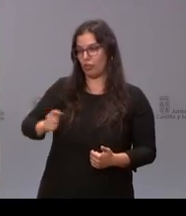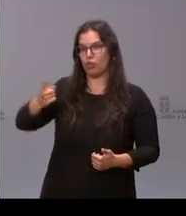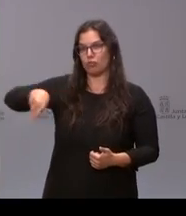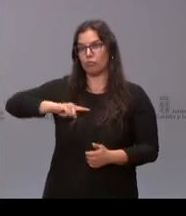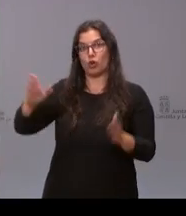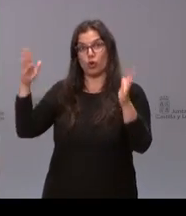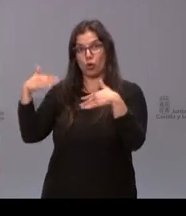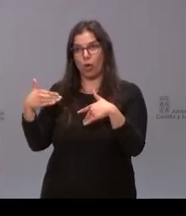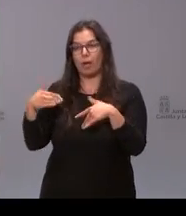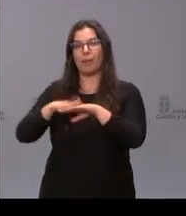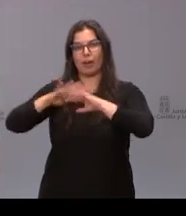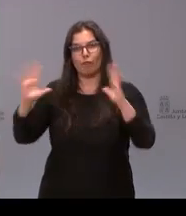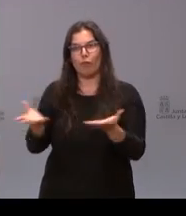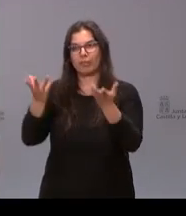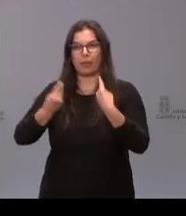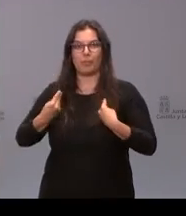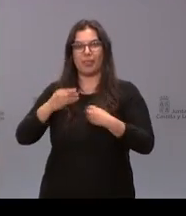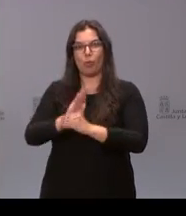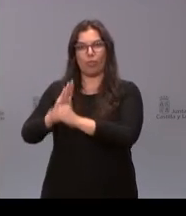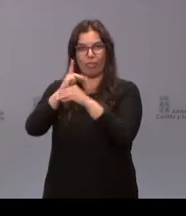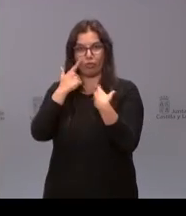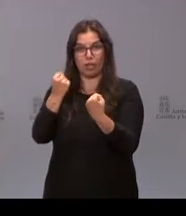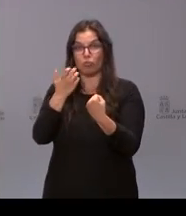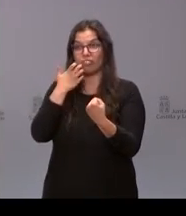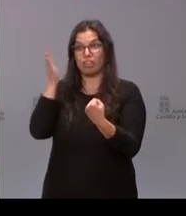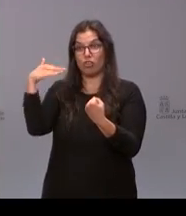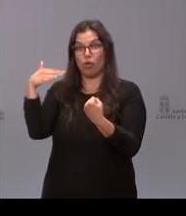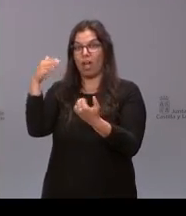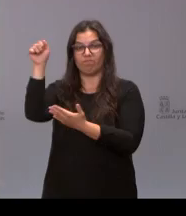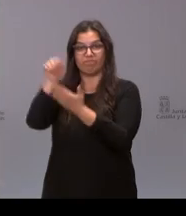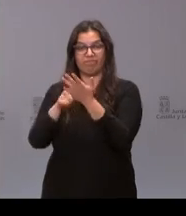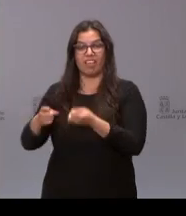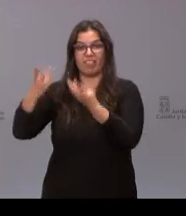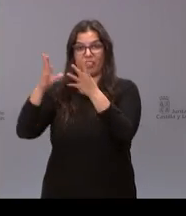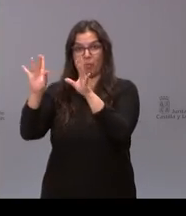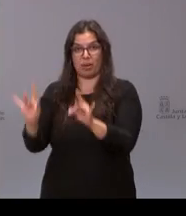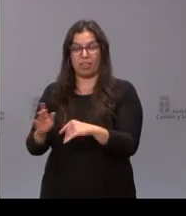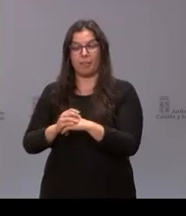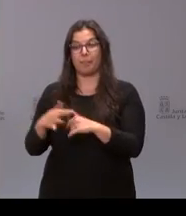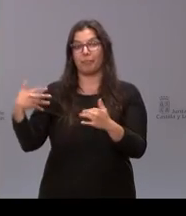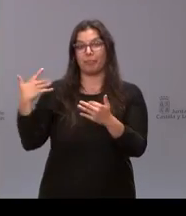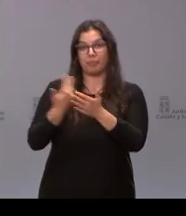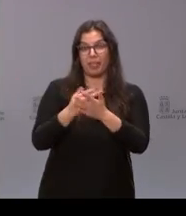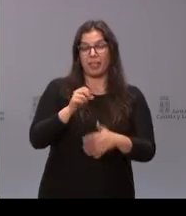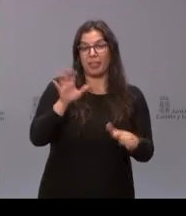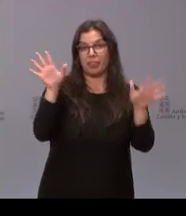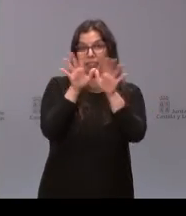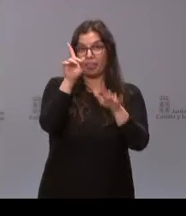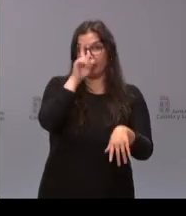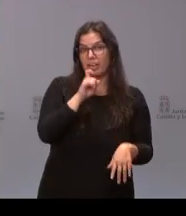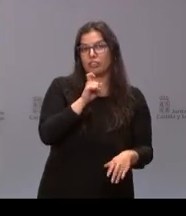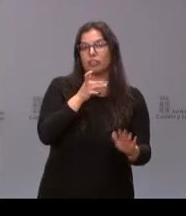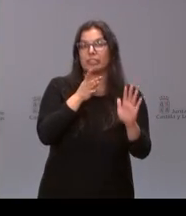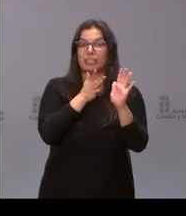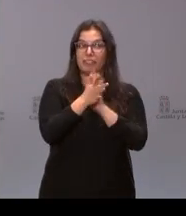fomentar la vida cuidando de la salud de las personas estos diez veloces años del UBU han sido una infancia